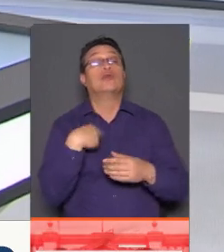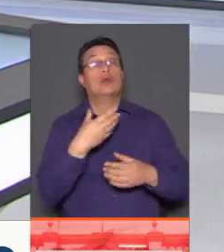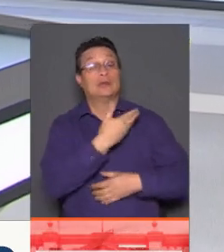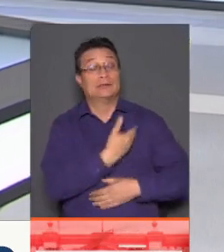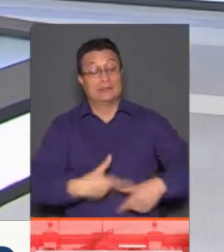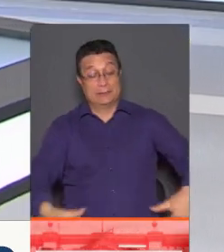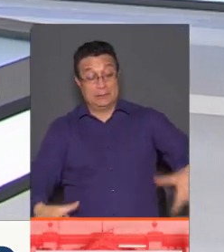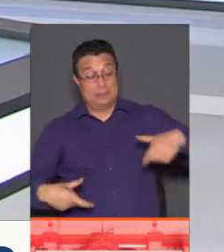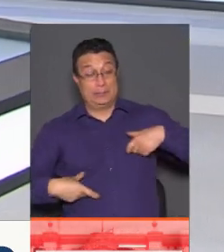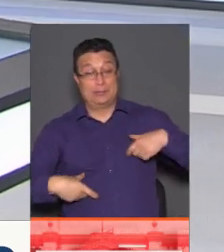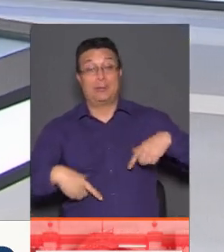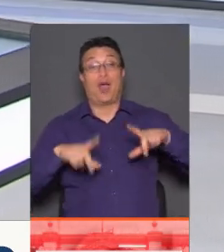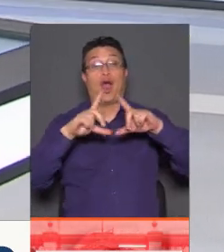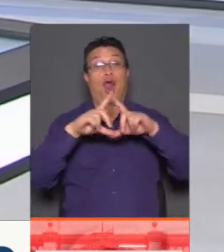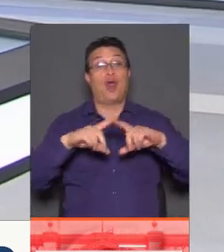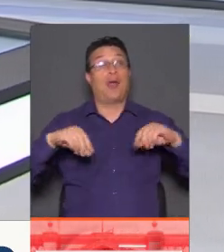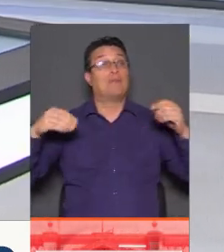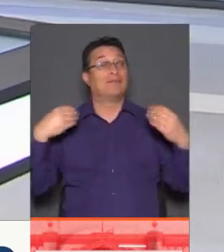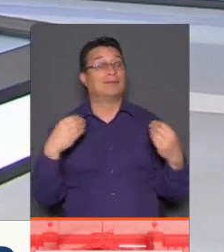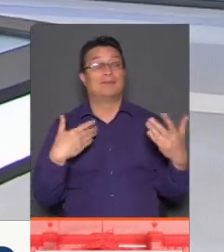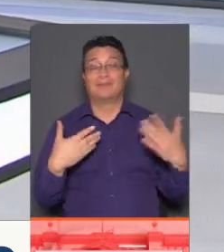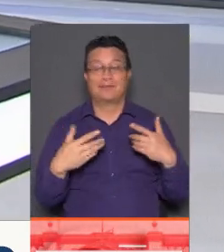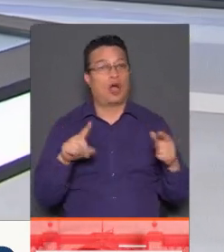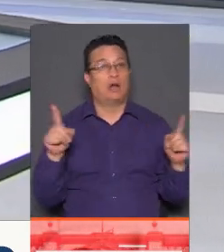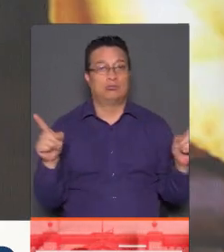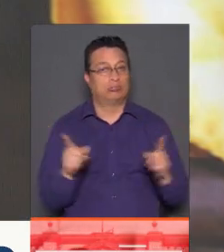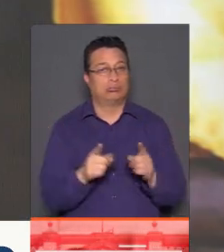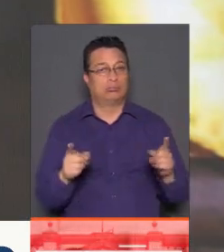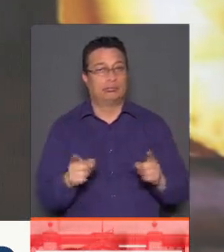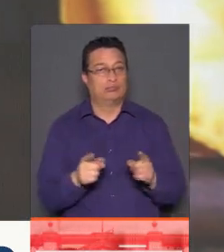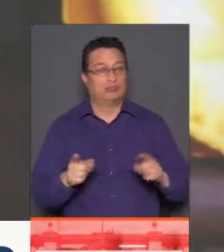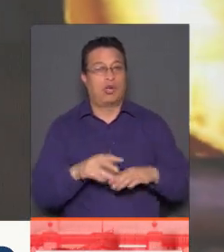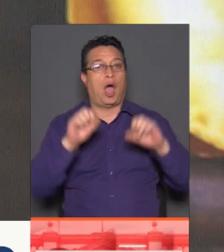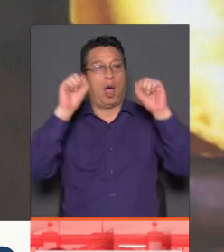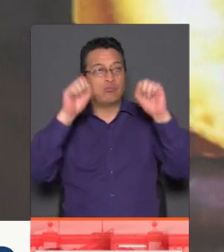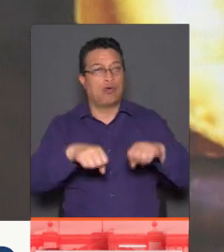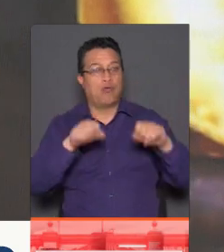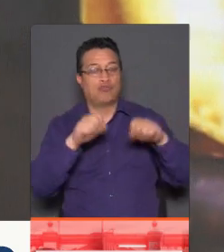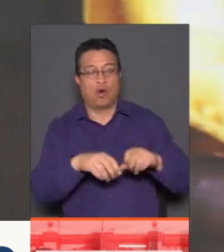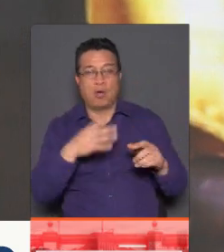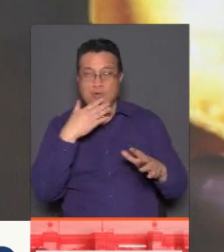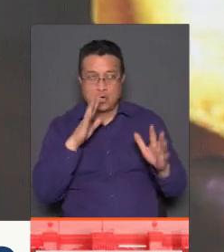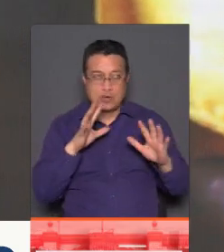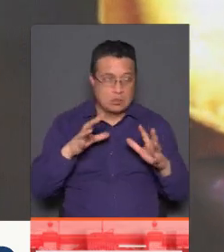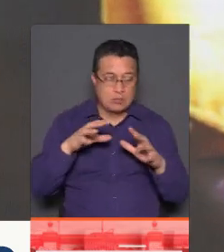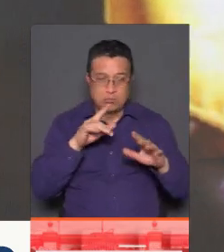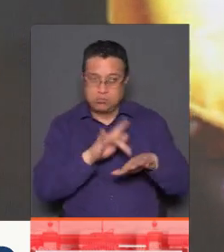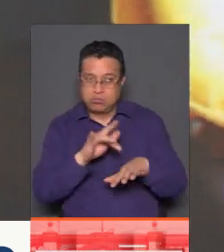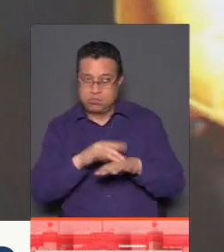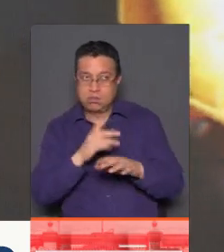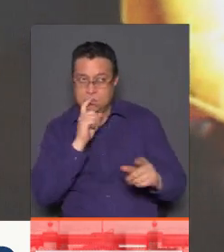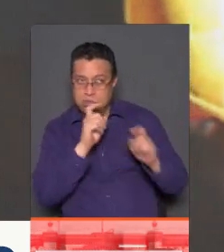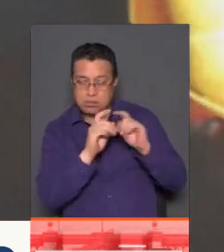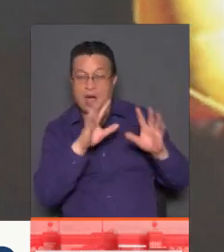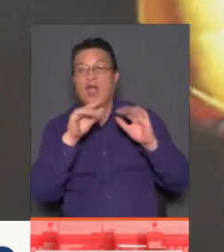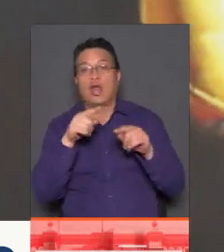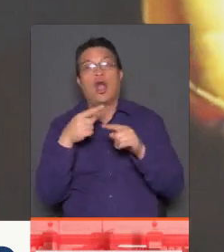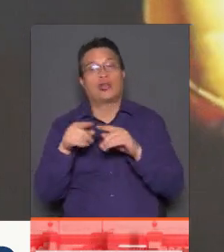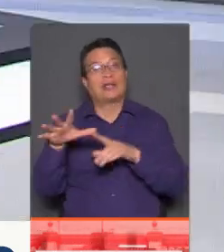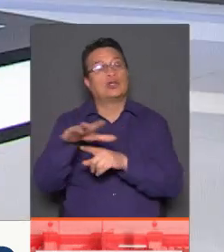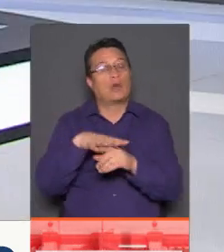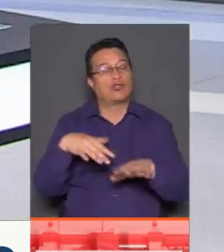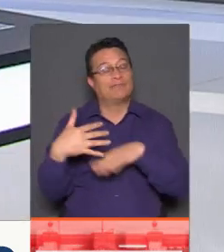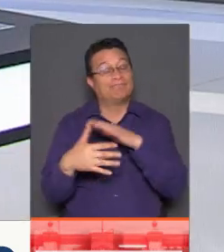República, cada vez también ha ido... Son mucho más cortas. Son más cortas, la aprobación es mucho más veleidosa, pero otra cosa son este tipo de situaciones.